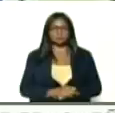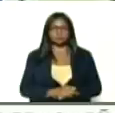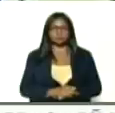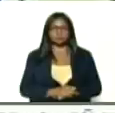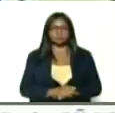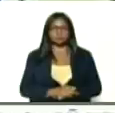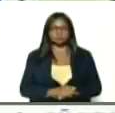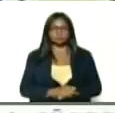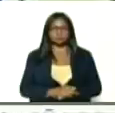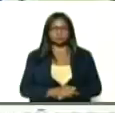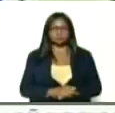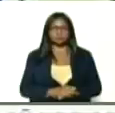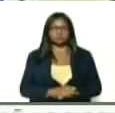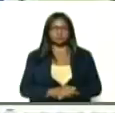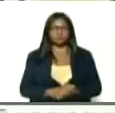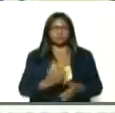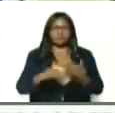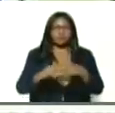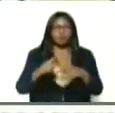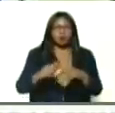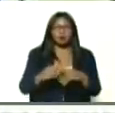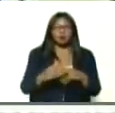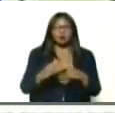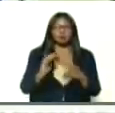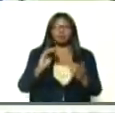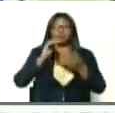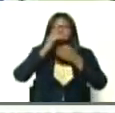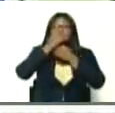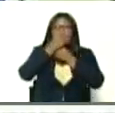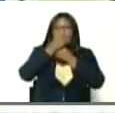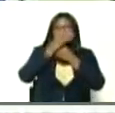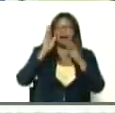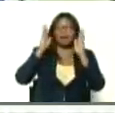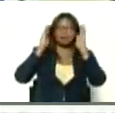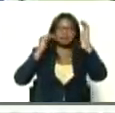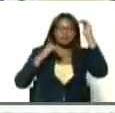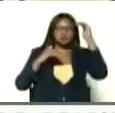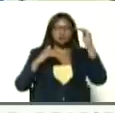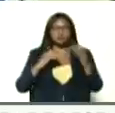y había que irse, bueno, con su tapabocas, a atender,